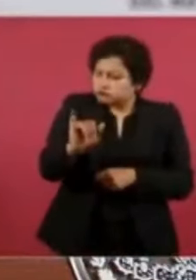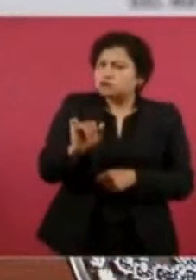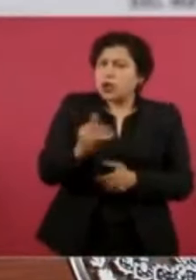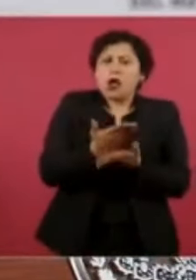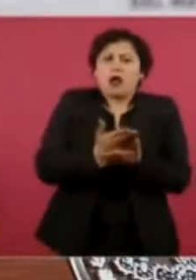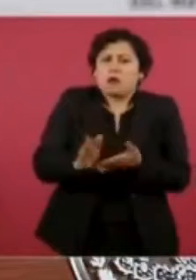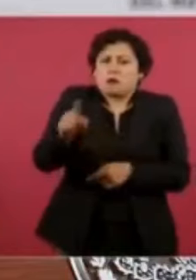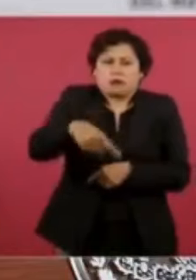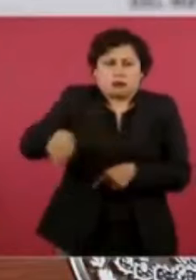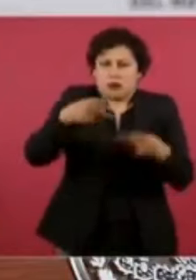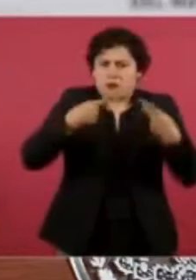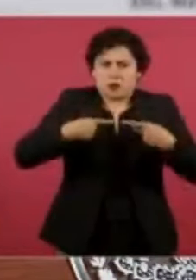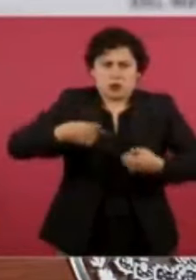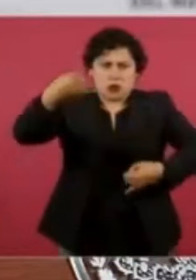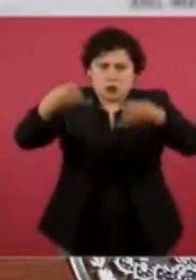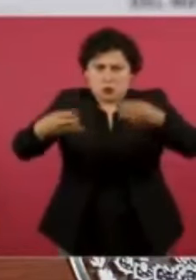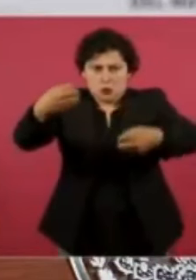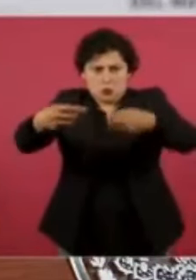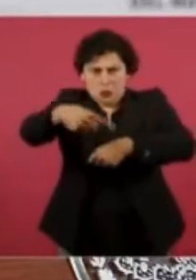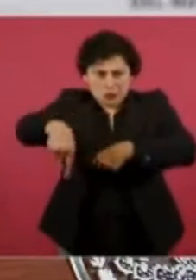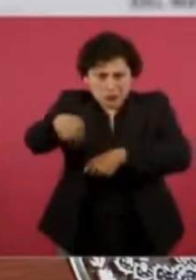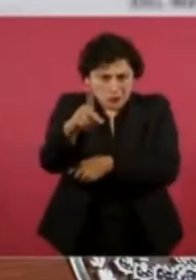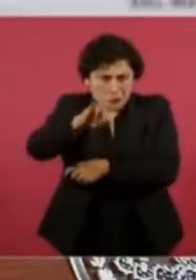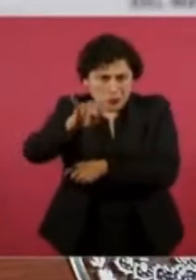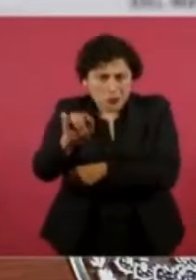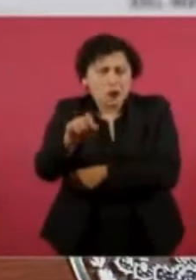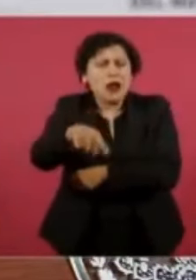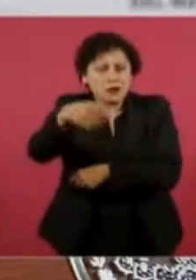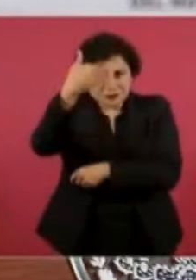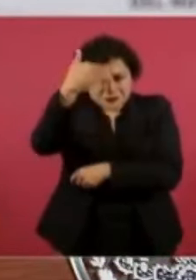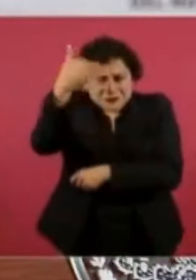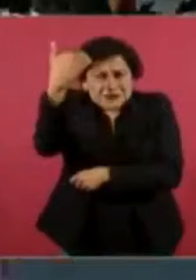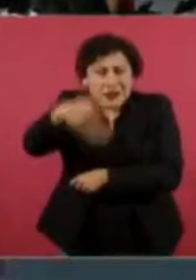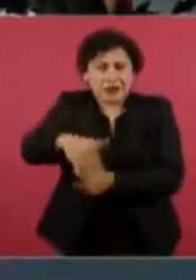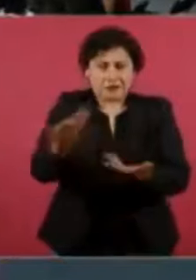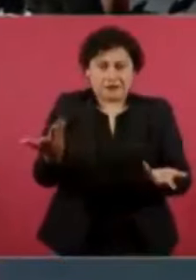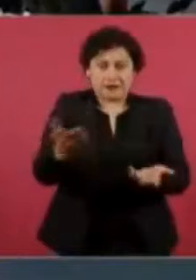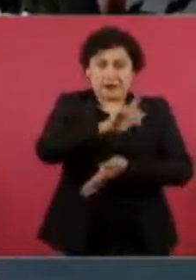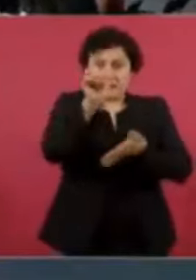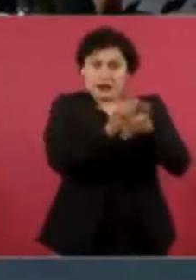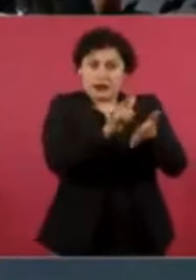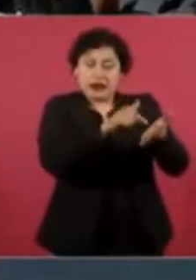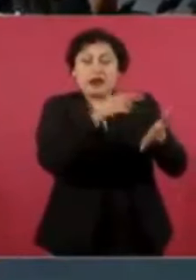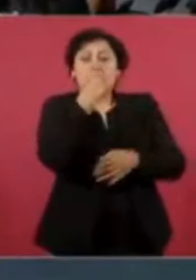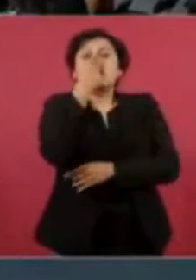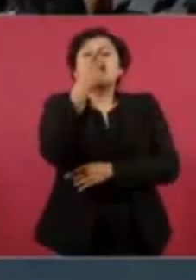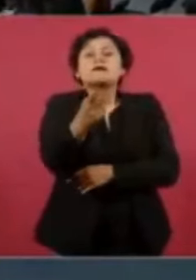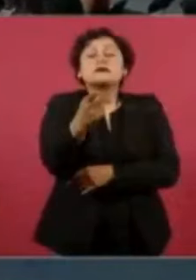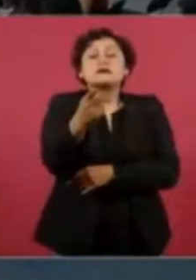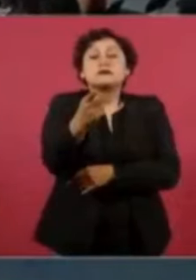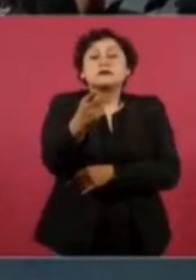ellos saben que no pueden este